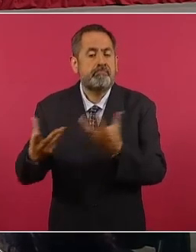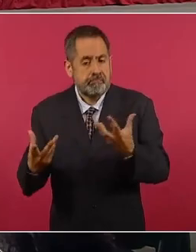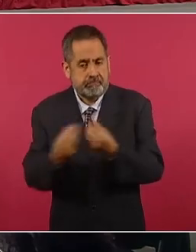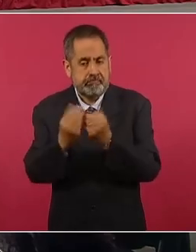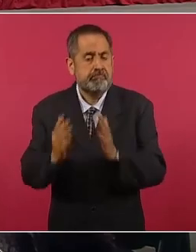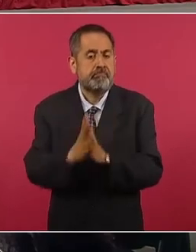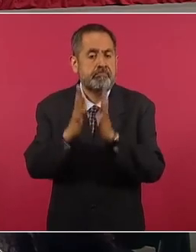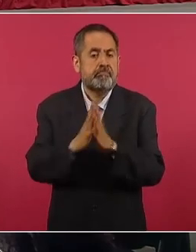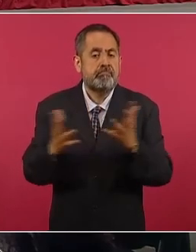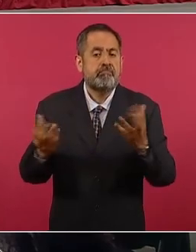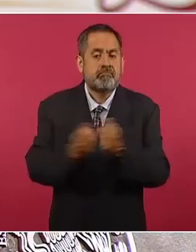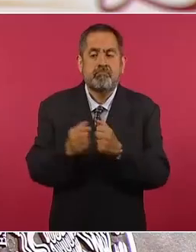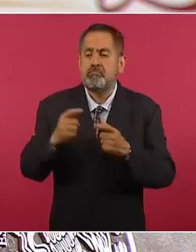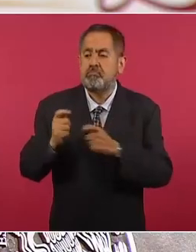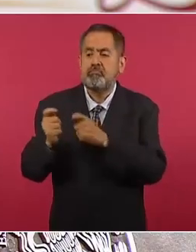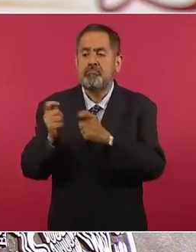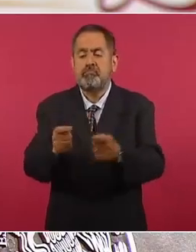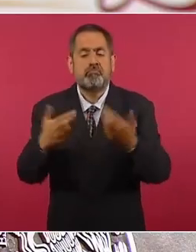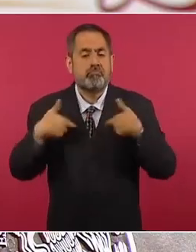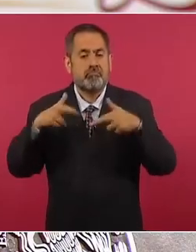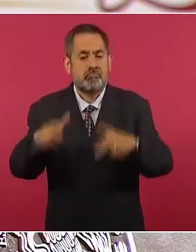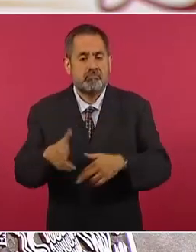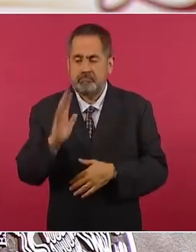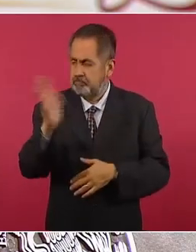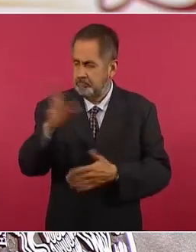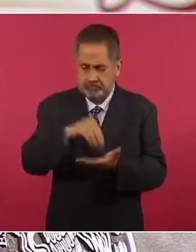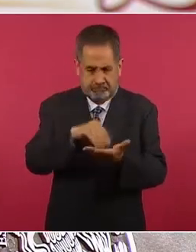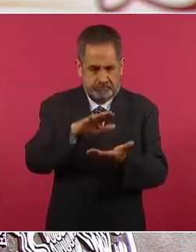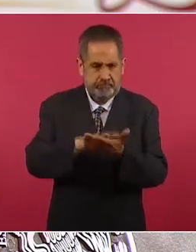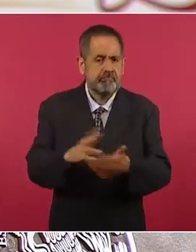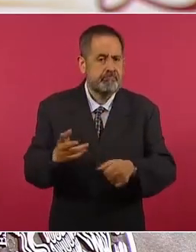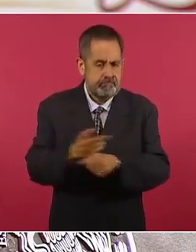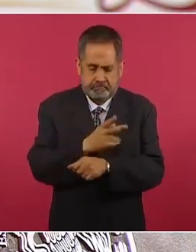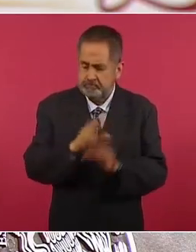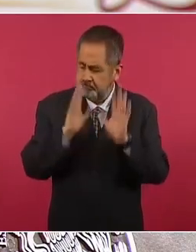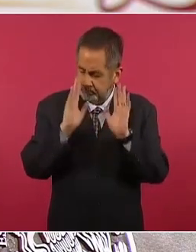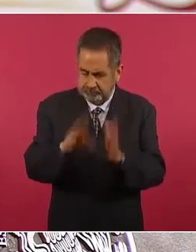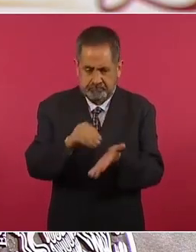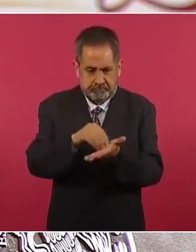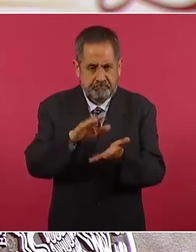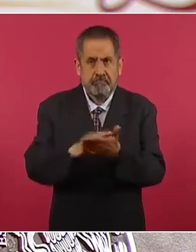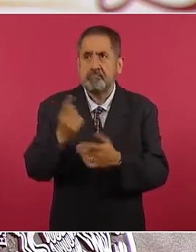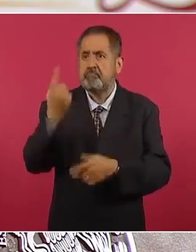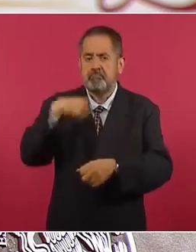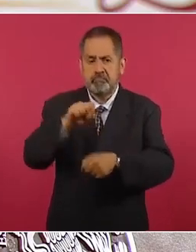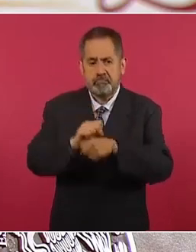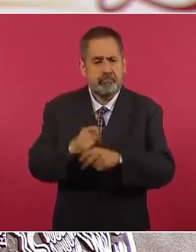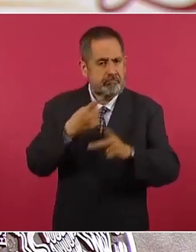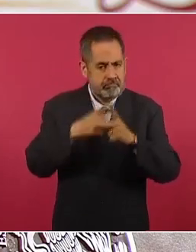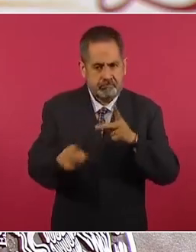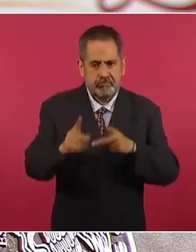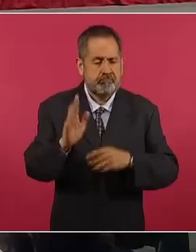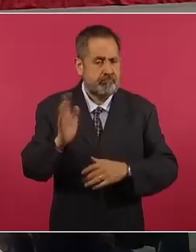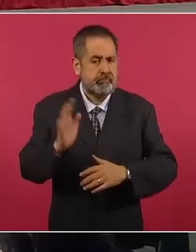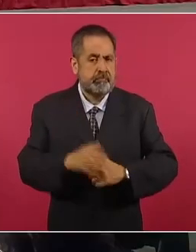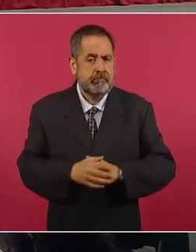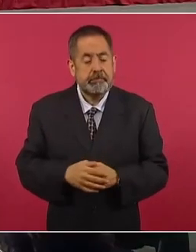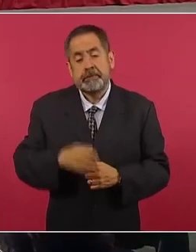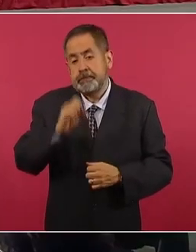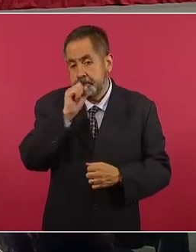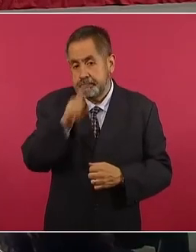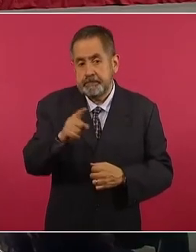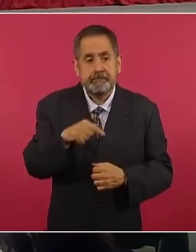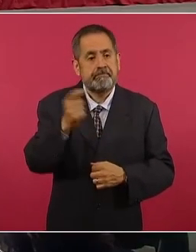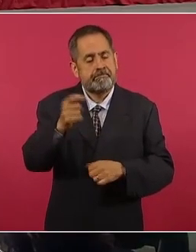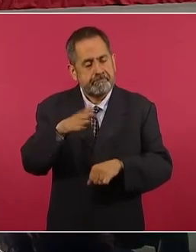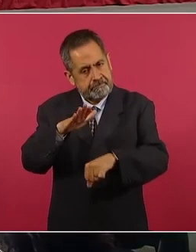a través de sus representantes. Eso ya está sucediendo desde la semana pasada. Pero también queremos hacer